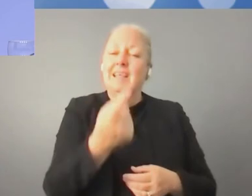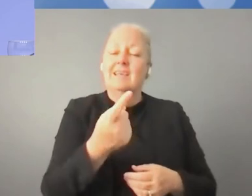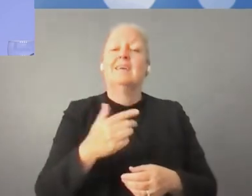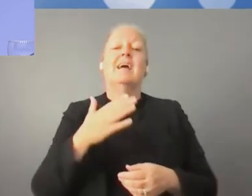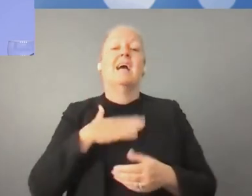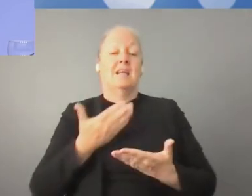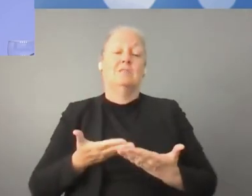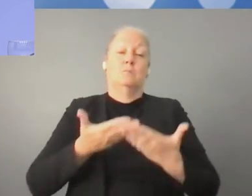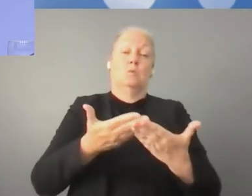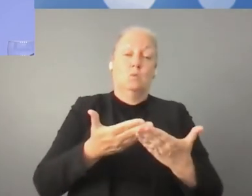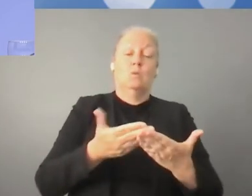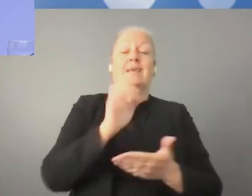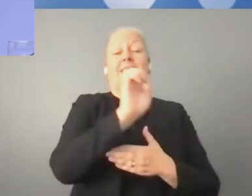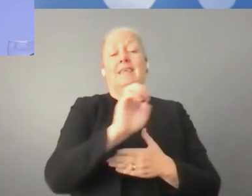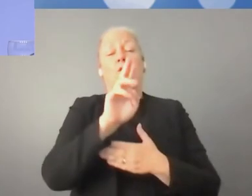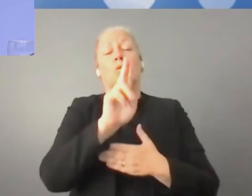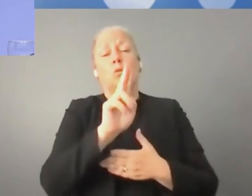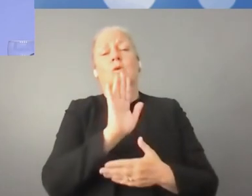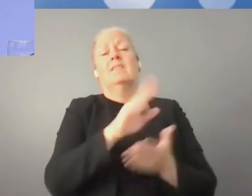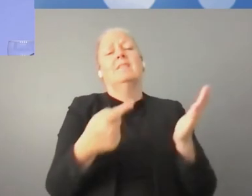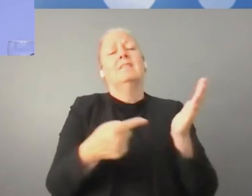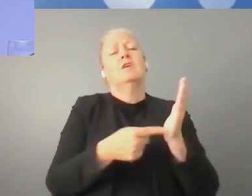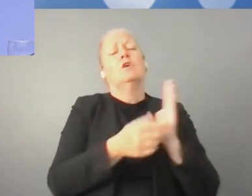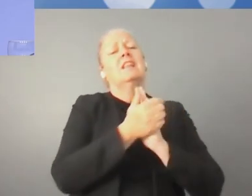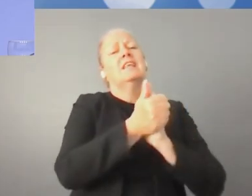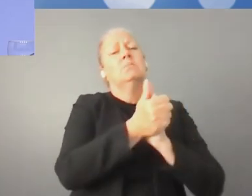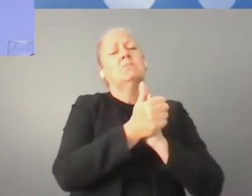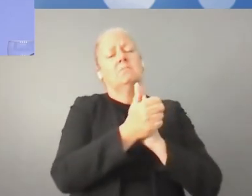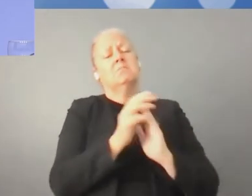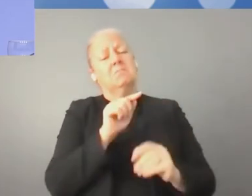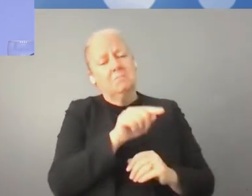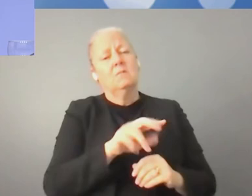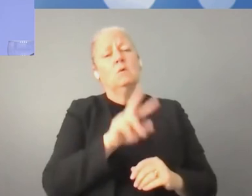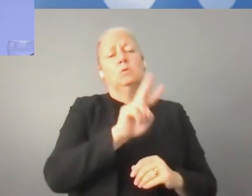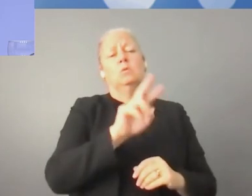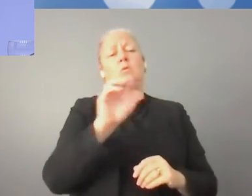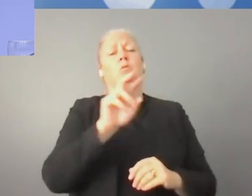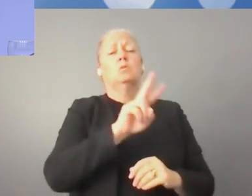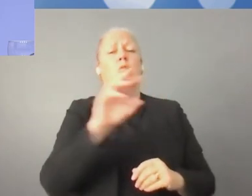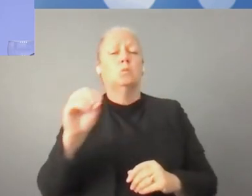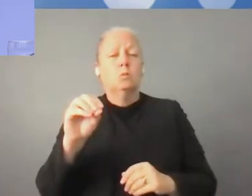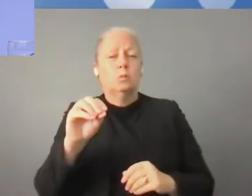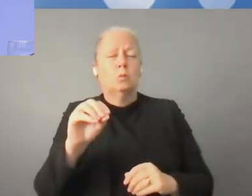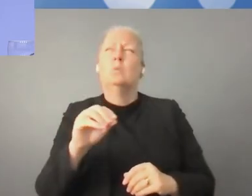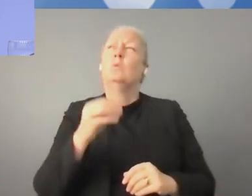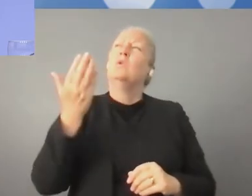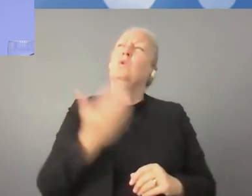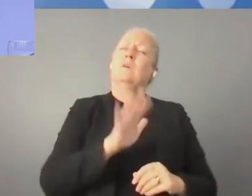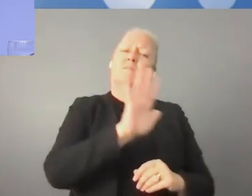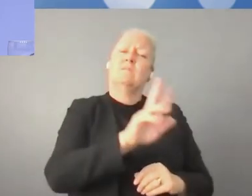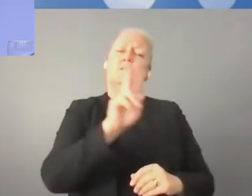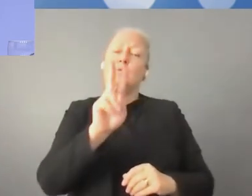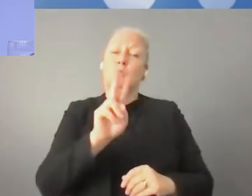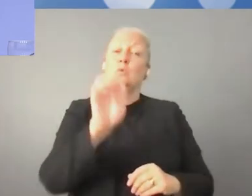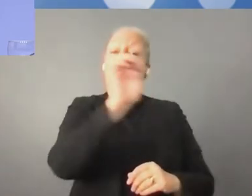El banco apoya todas las acciones encaminadas para erradicar la